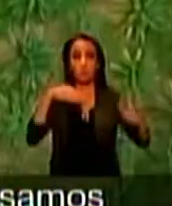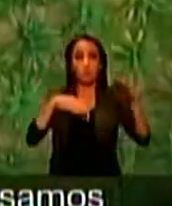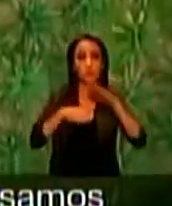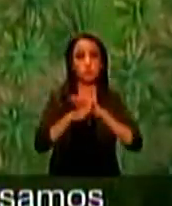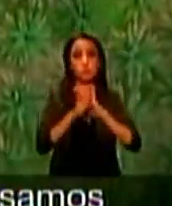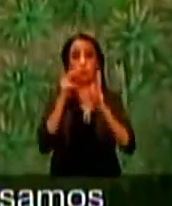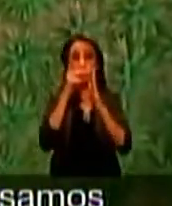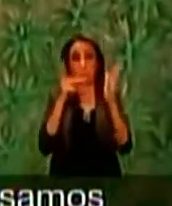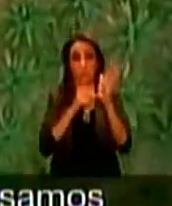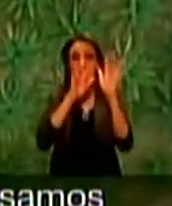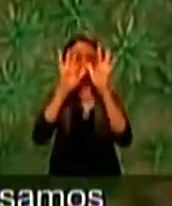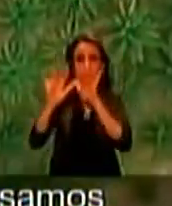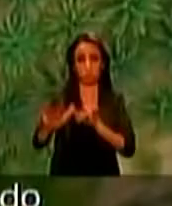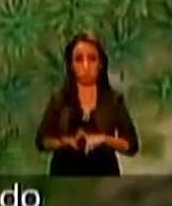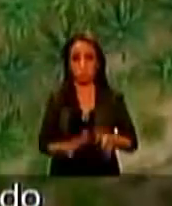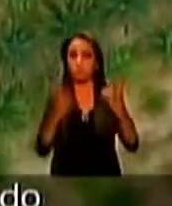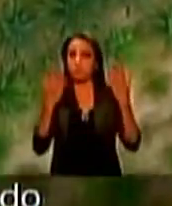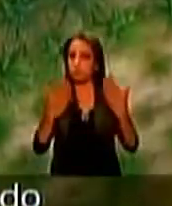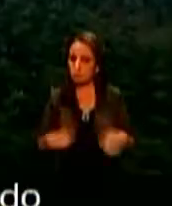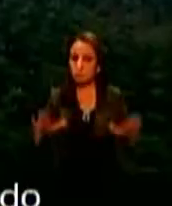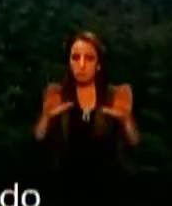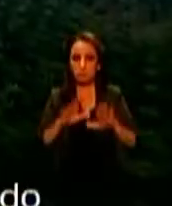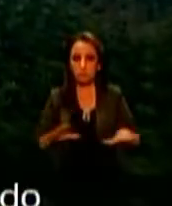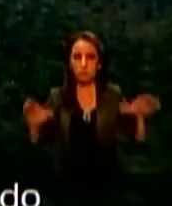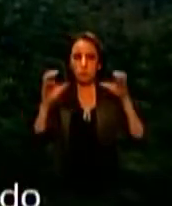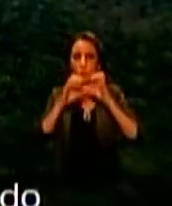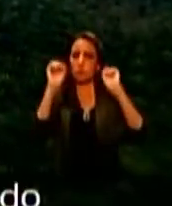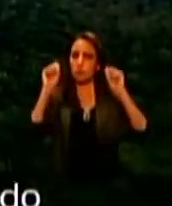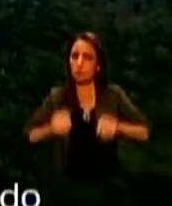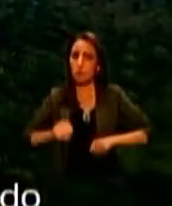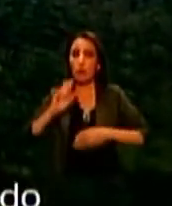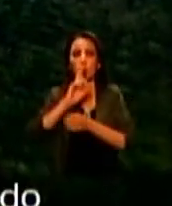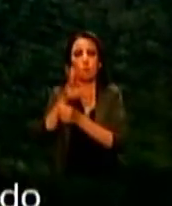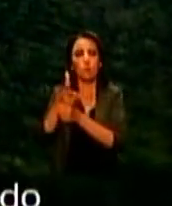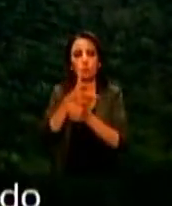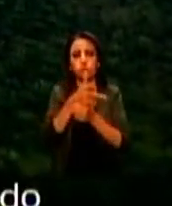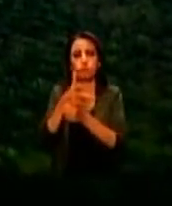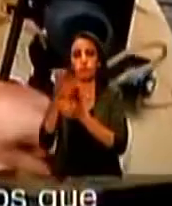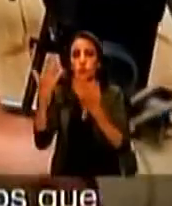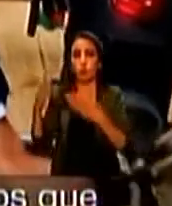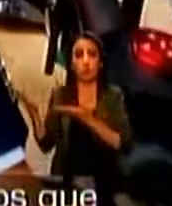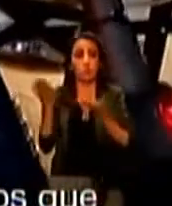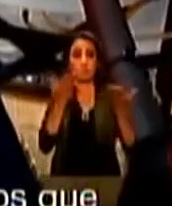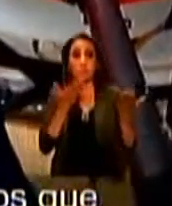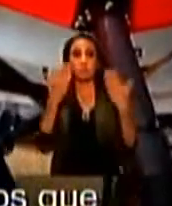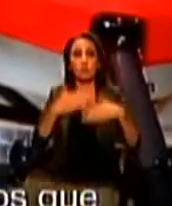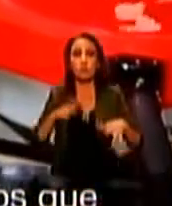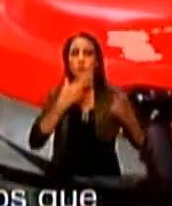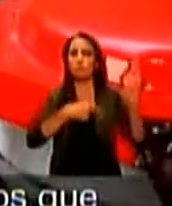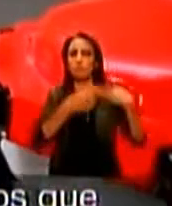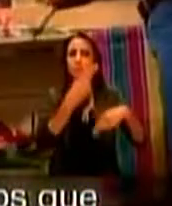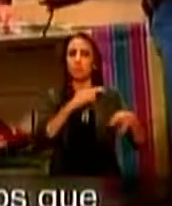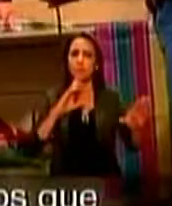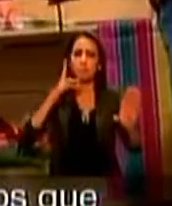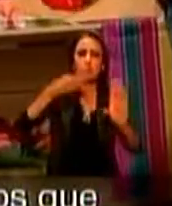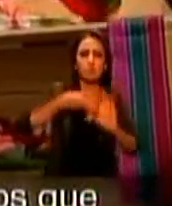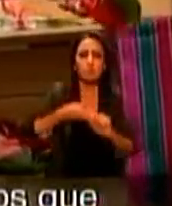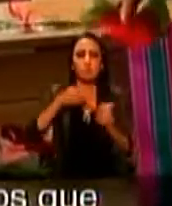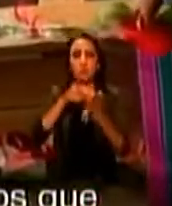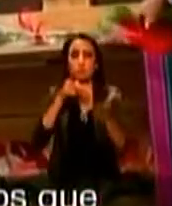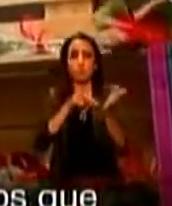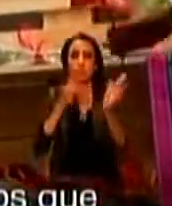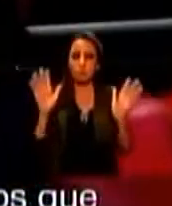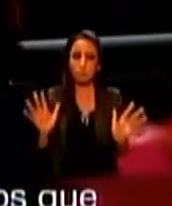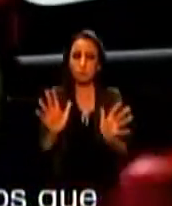imágenes le ingresamos a nuestro software y por ende se nos abre un mundo lleno de posibilidades para el productor. Este es uno de los emprendimientos que